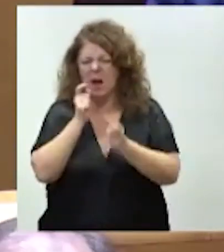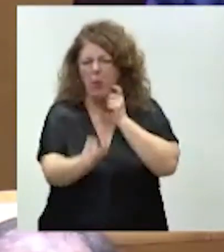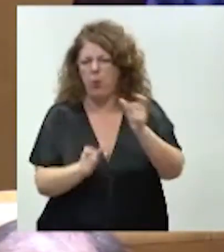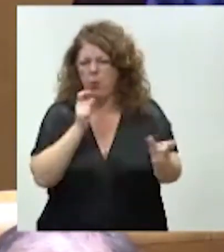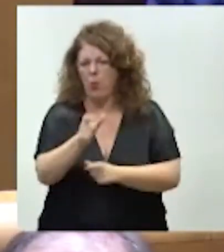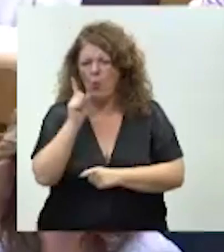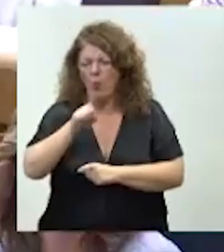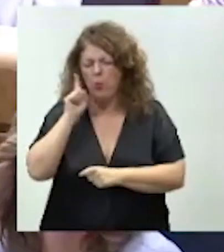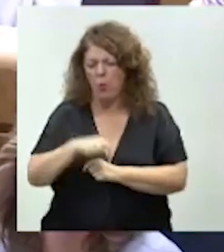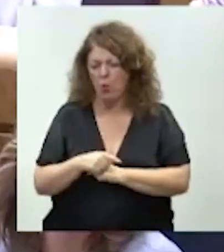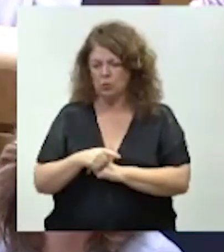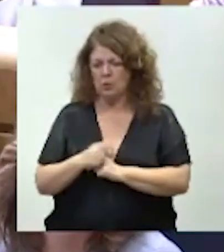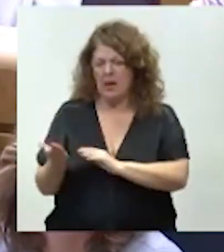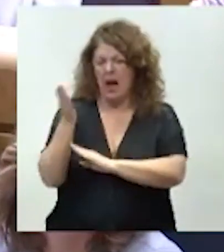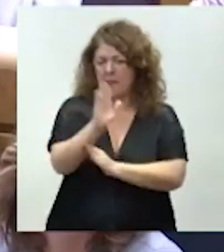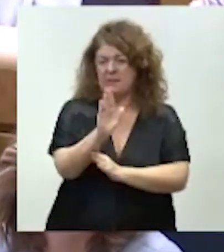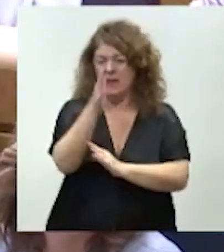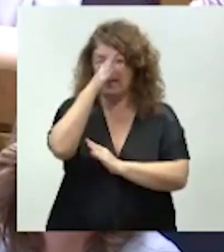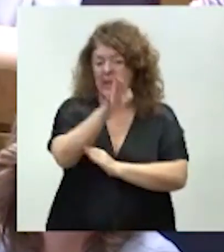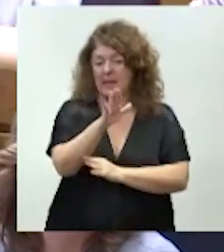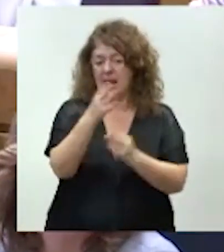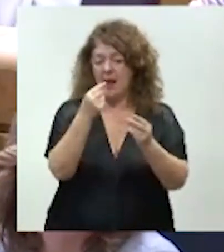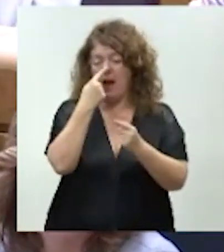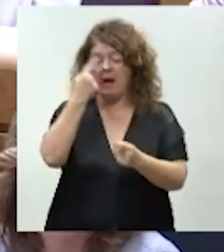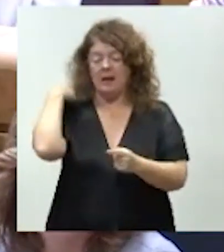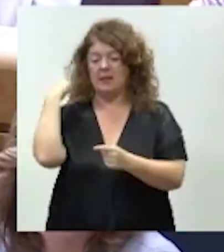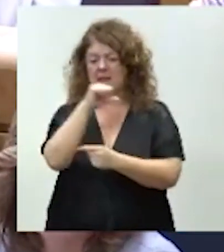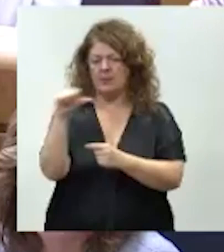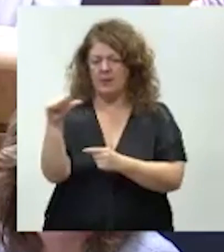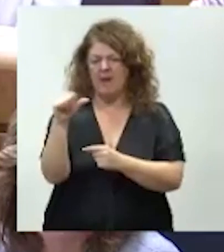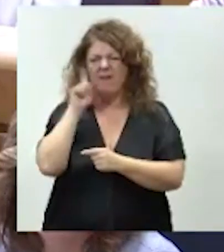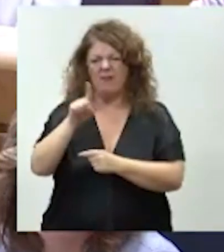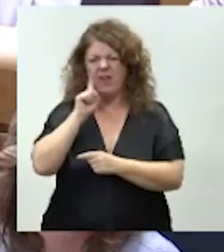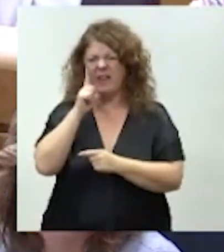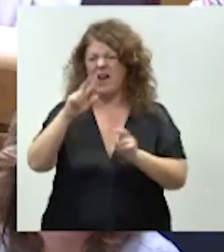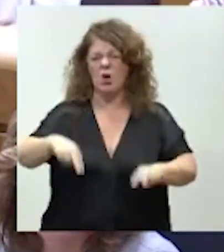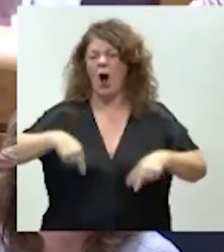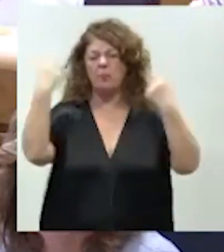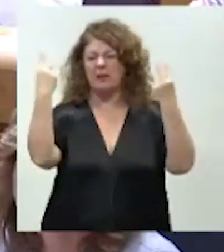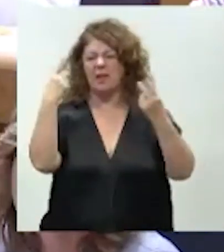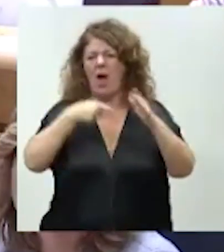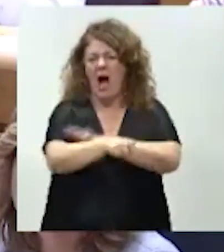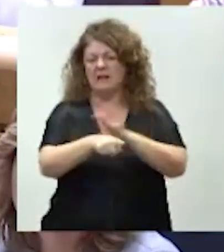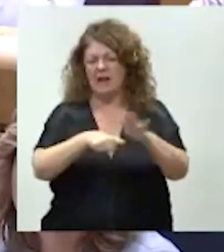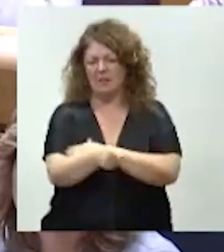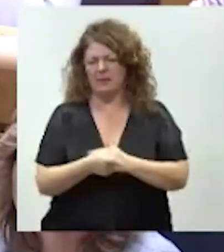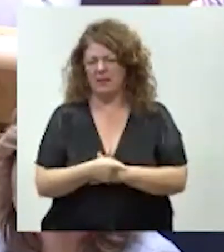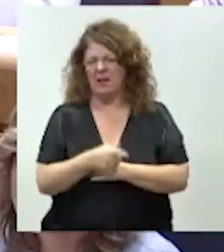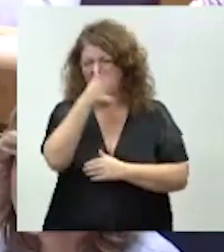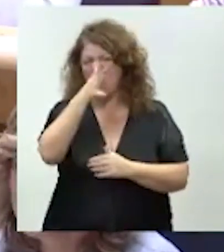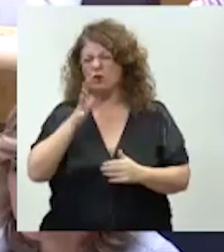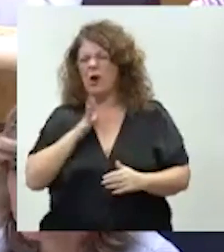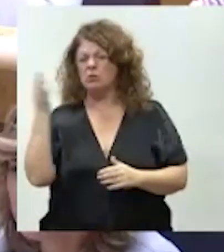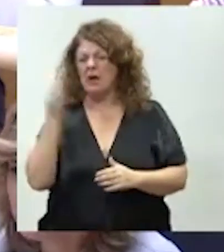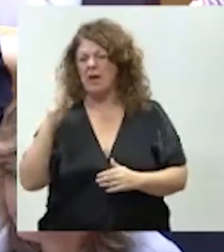Ese bulo con el que han presentado ustedes esa querella fake la semana pasada que ni siquiera ha sido admitida a trámite. Nos acusaban en ella